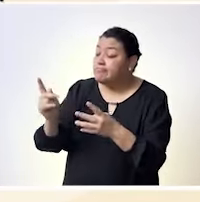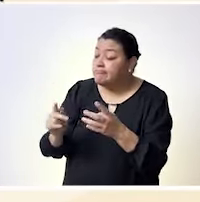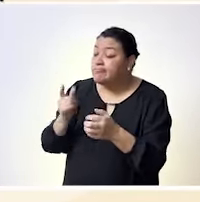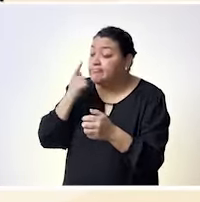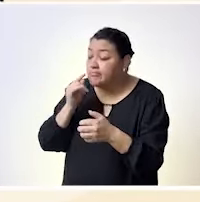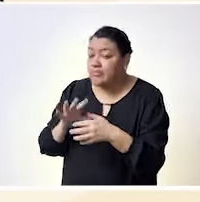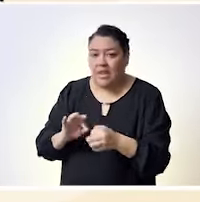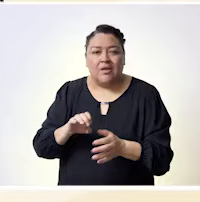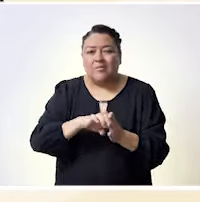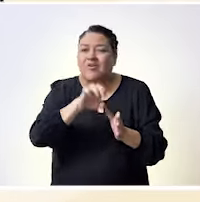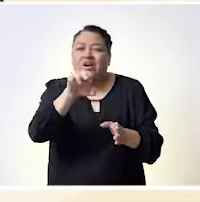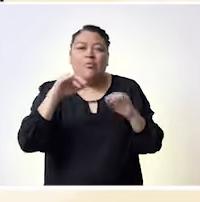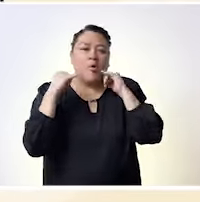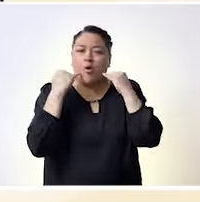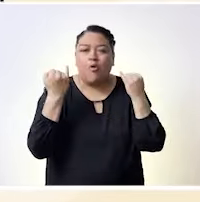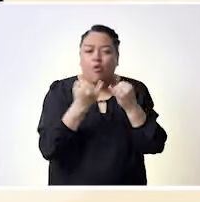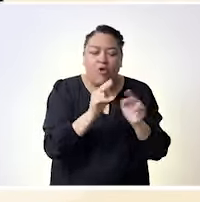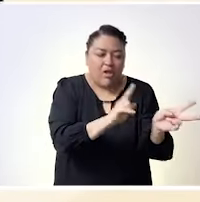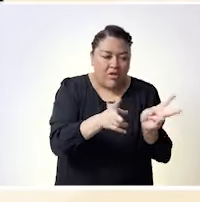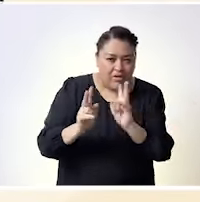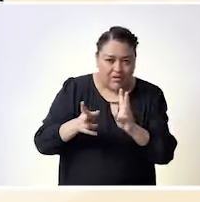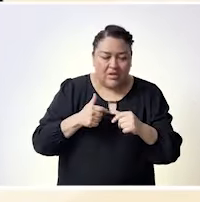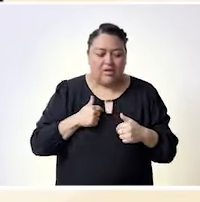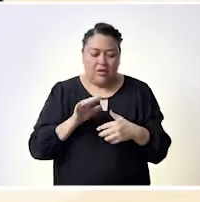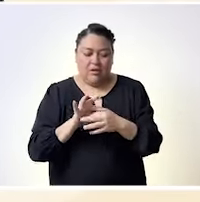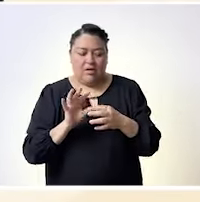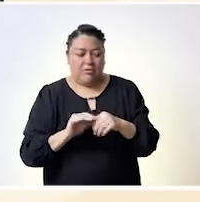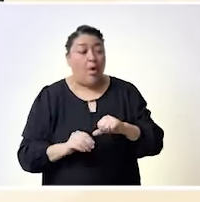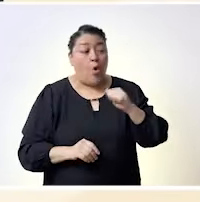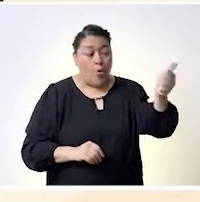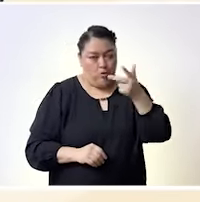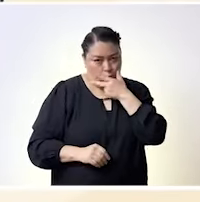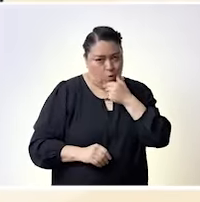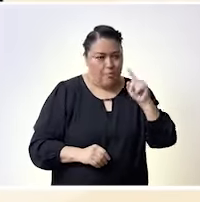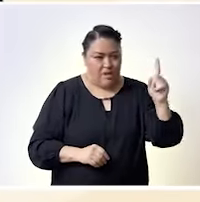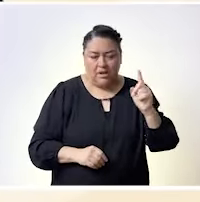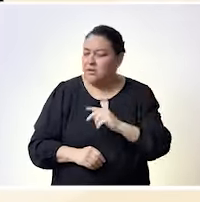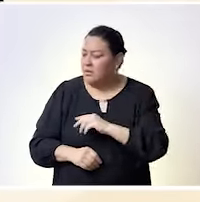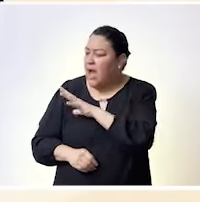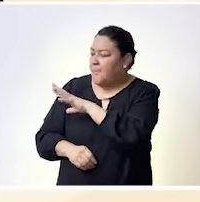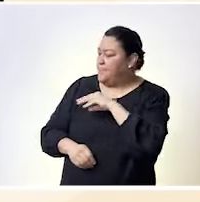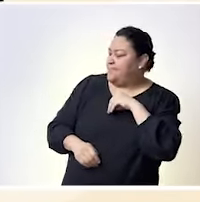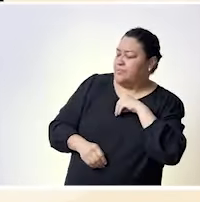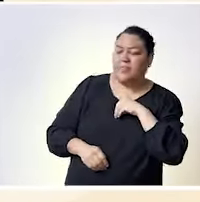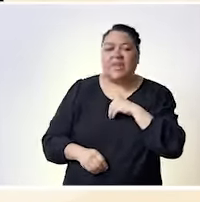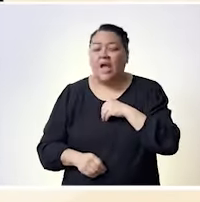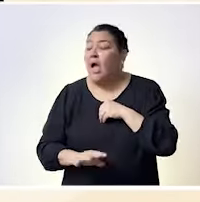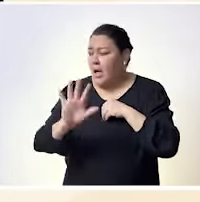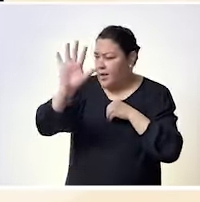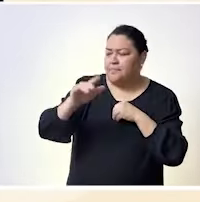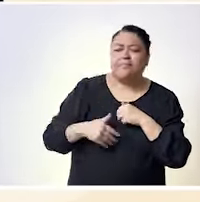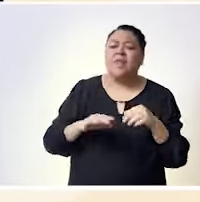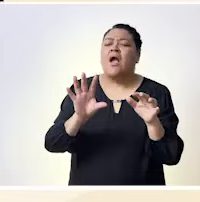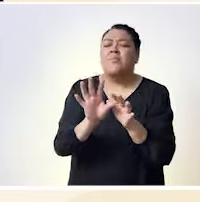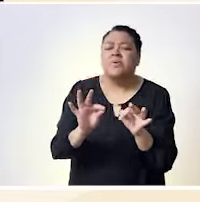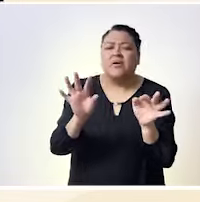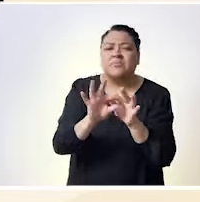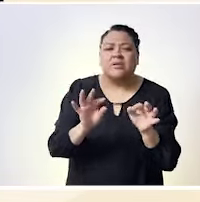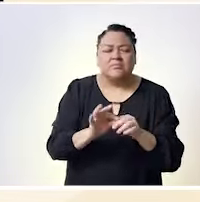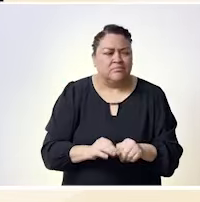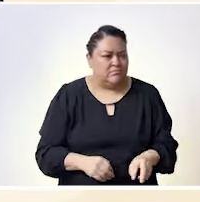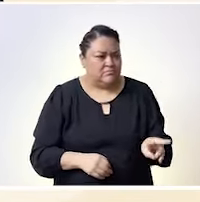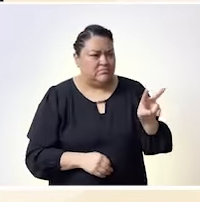compartir con cuidado con consenso y hacer uso también de ello la educación sexual que es tan importante que hay una barrera